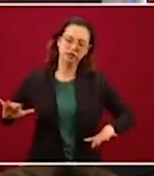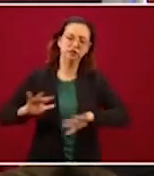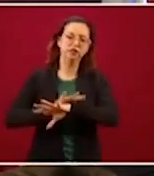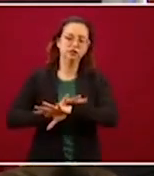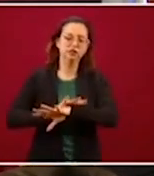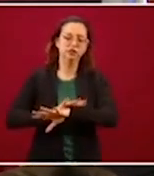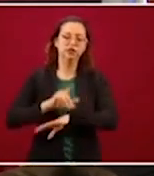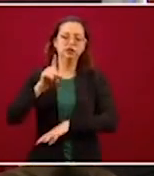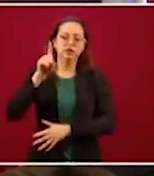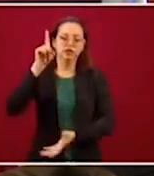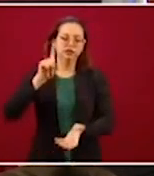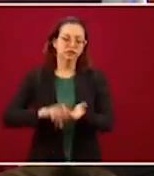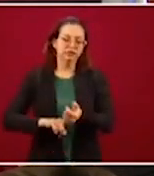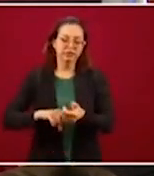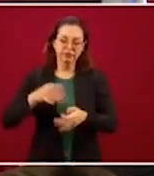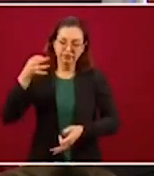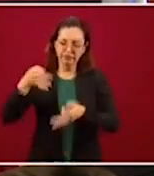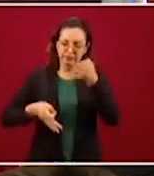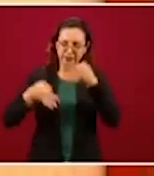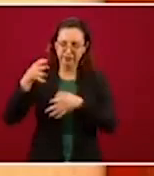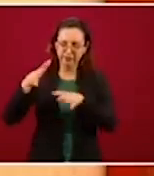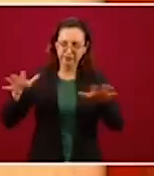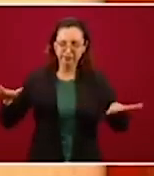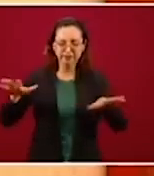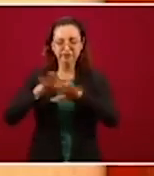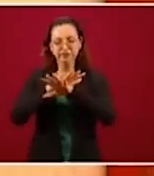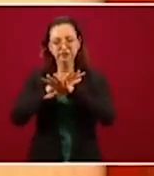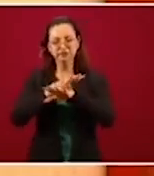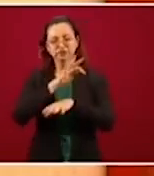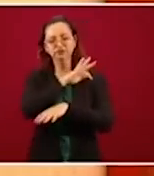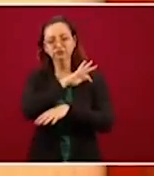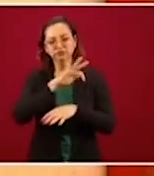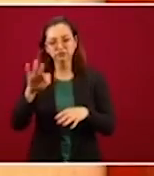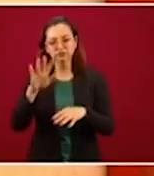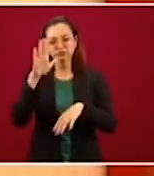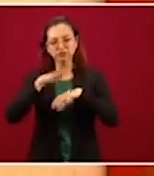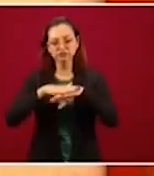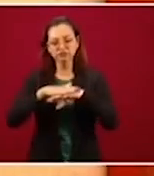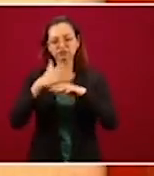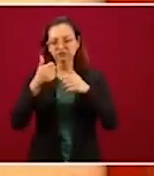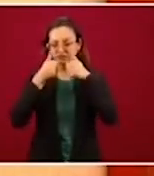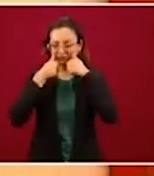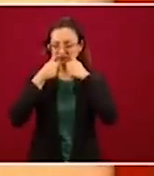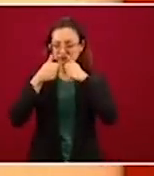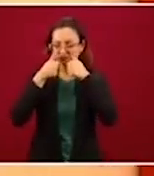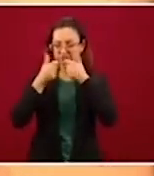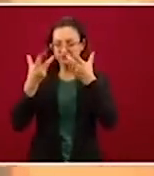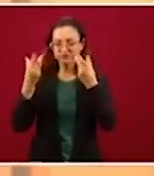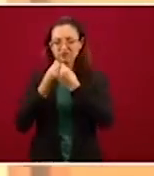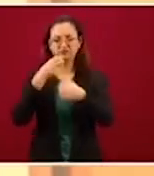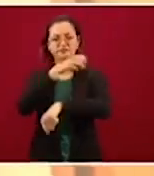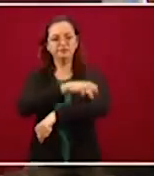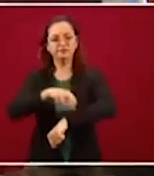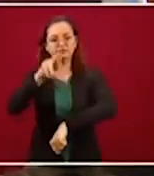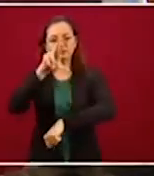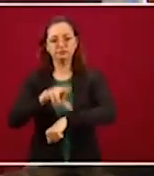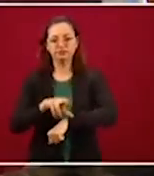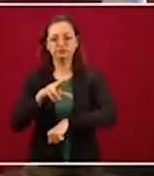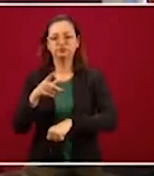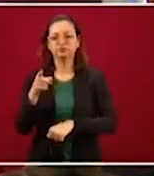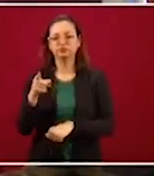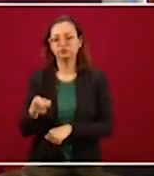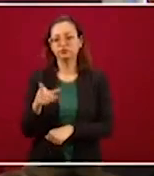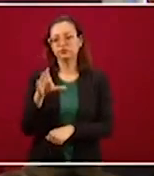fiscalía nos permitió incrementar o consolidar la coordinación con la Unidad Estatal